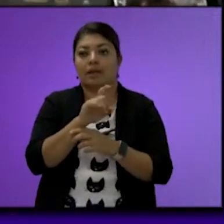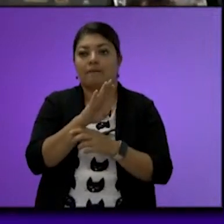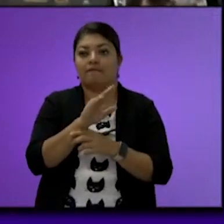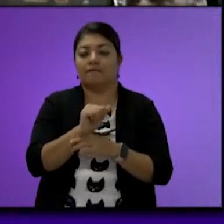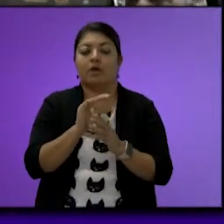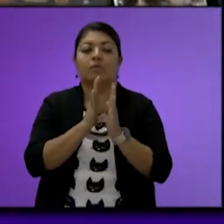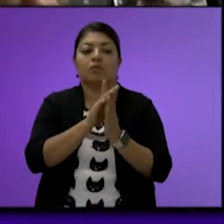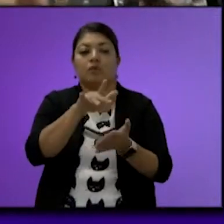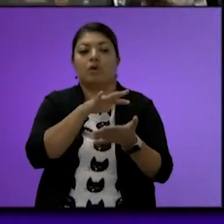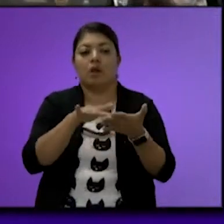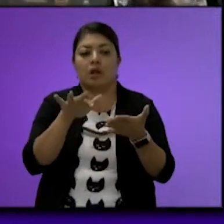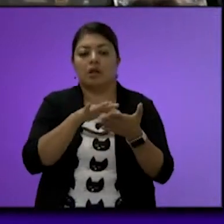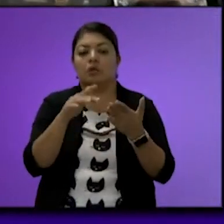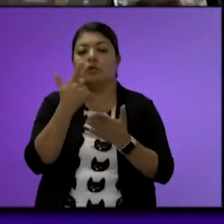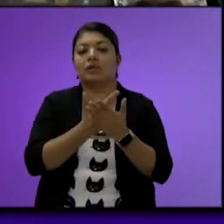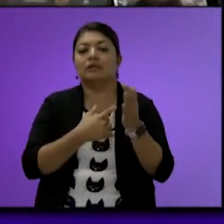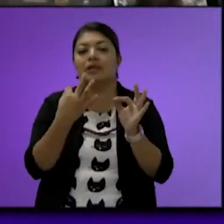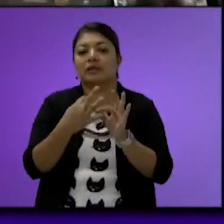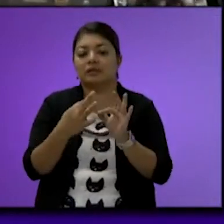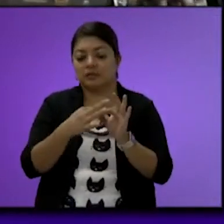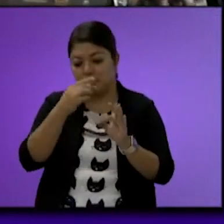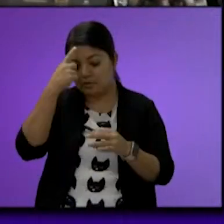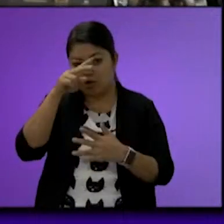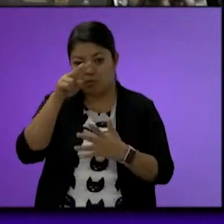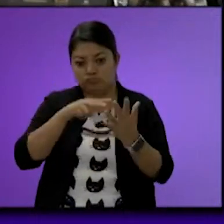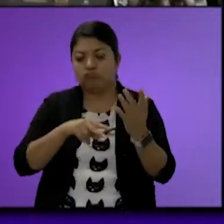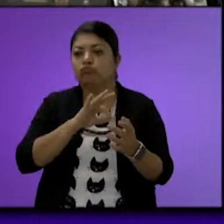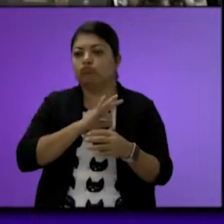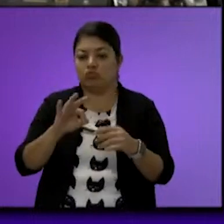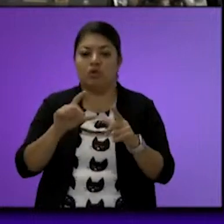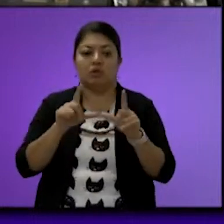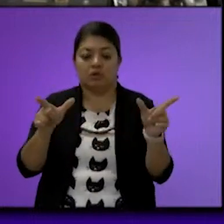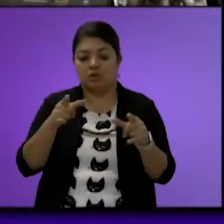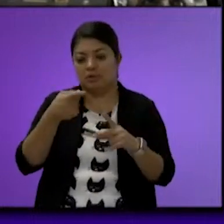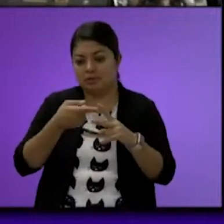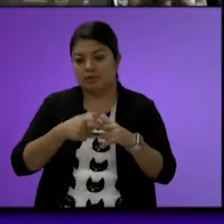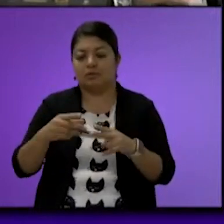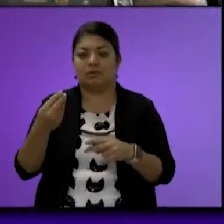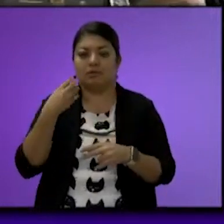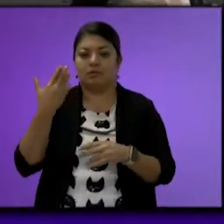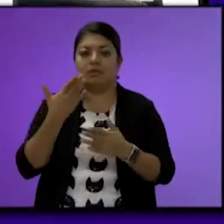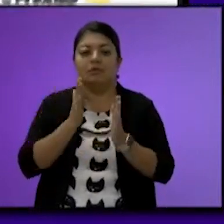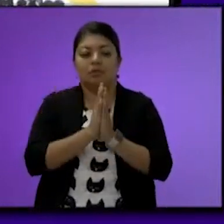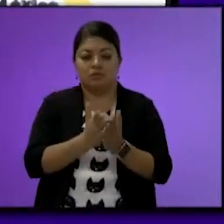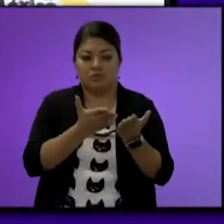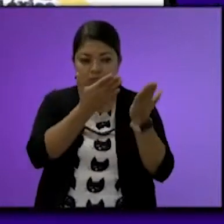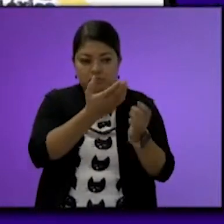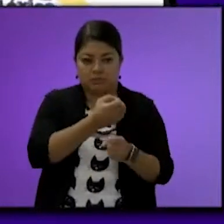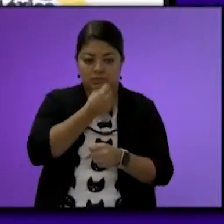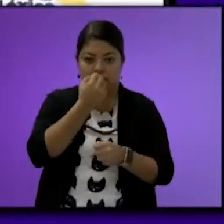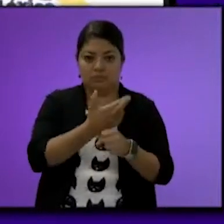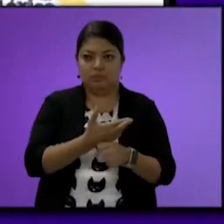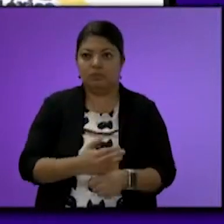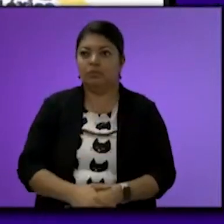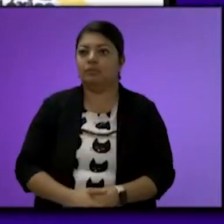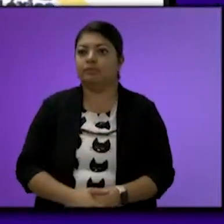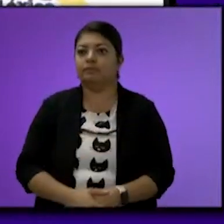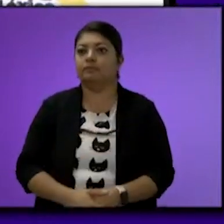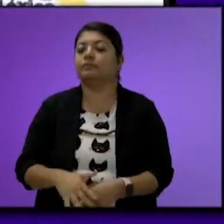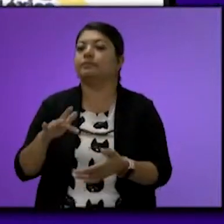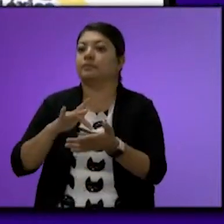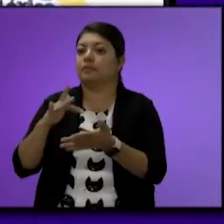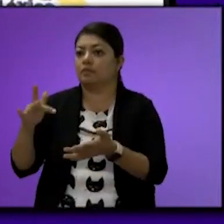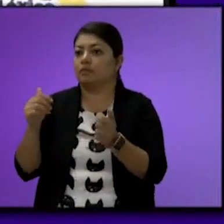de lectura de la lista de asistencia para verificar si existe el foro legal para sesionar adelante secretaria gracias